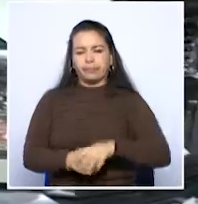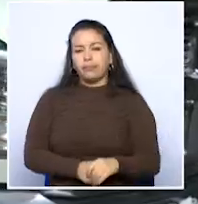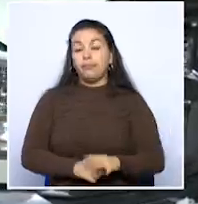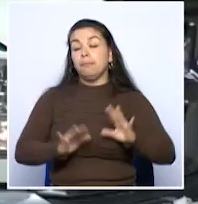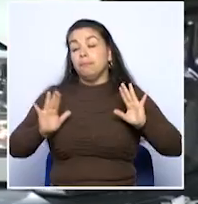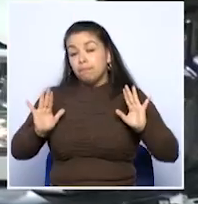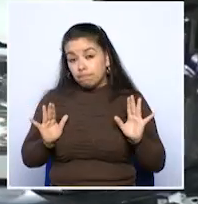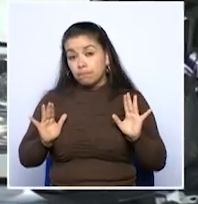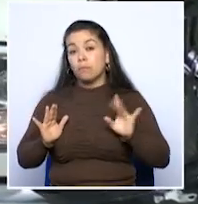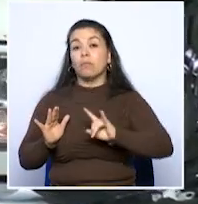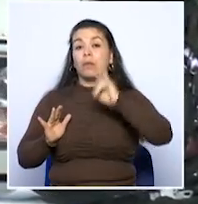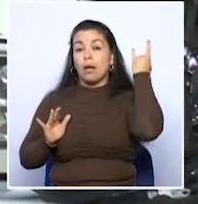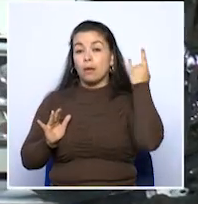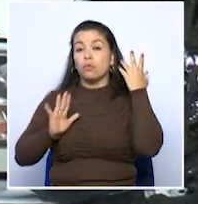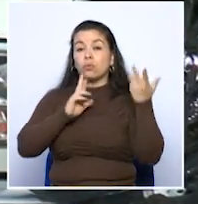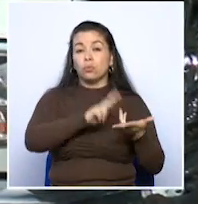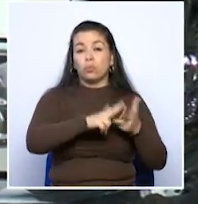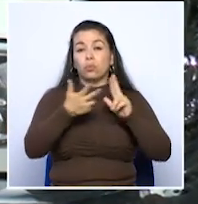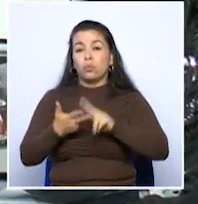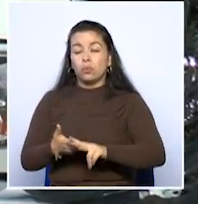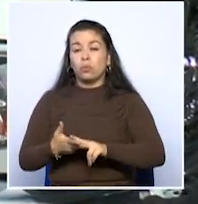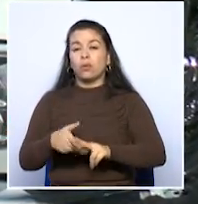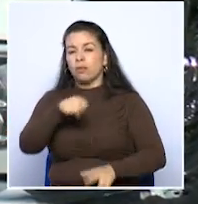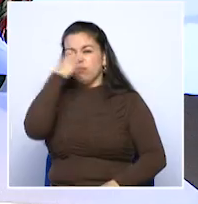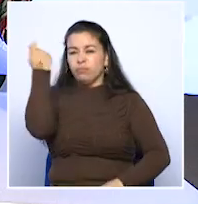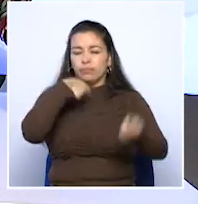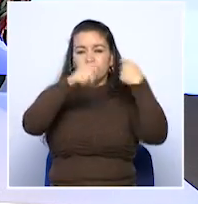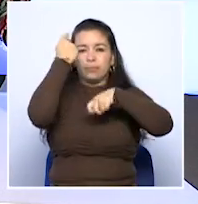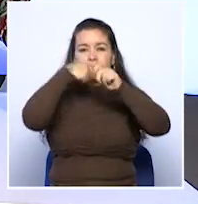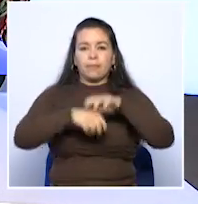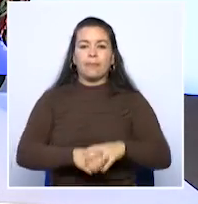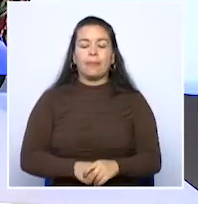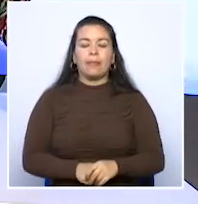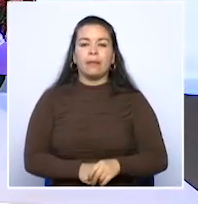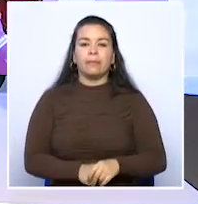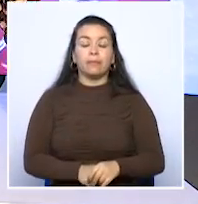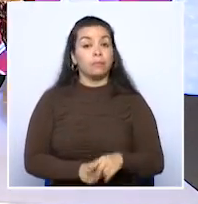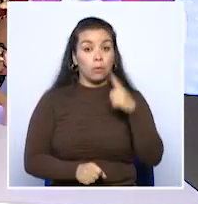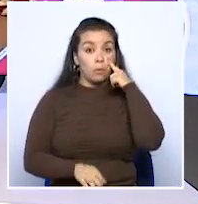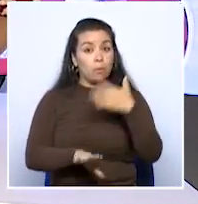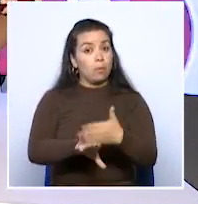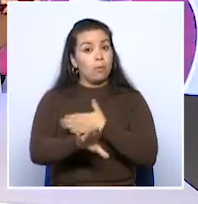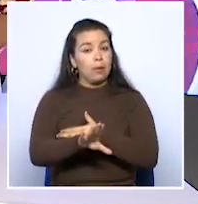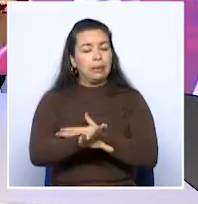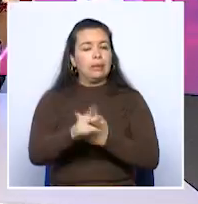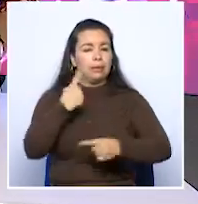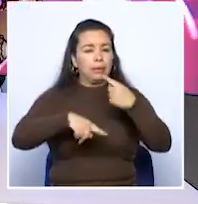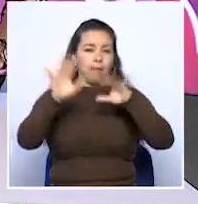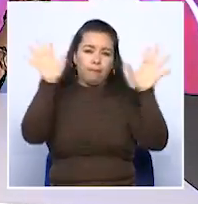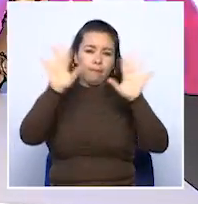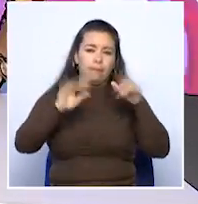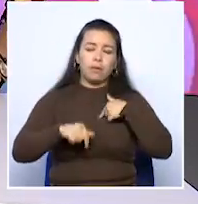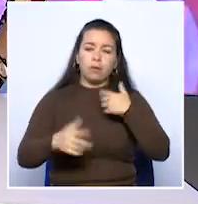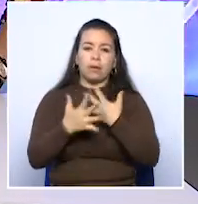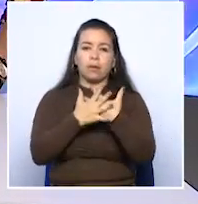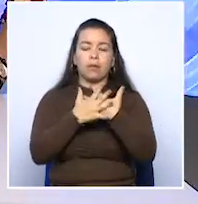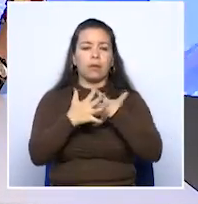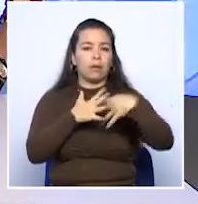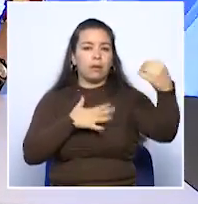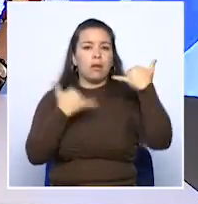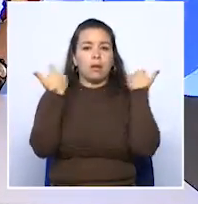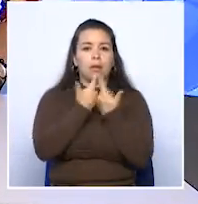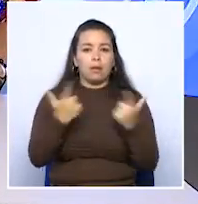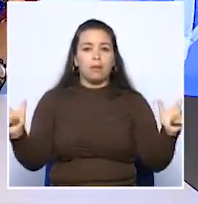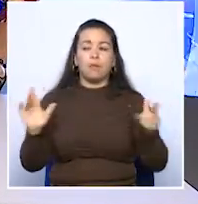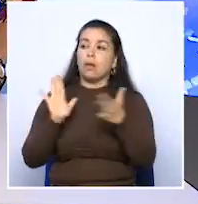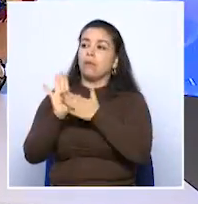se descarta que sea relacionado con tráfico de drogas en la zona. Antes de finalizar, Daniela y televidentes, quedó en libertad sin necesidad de